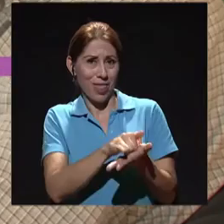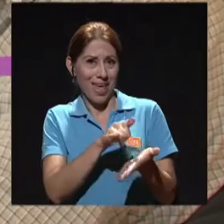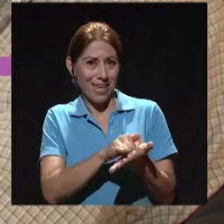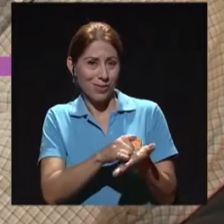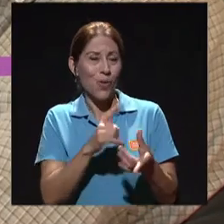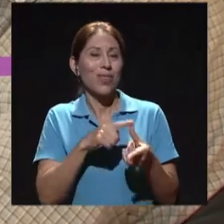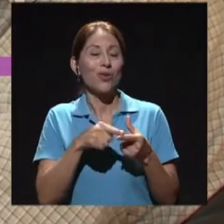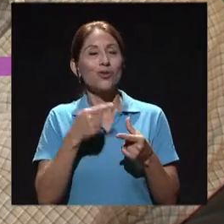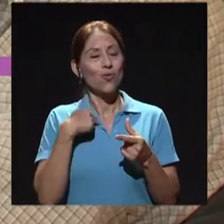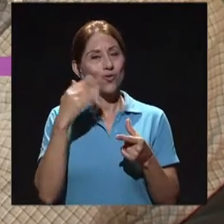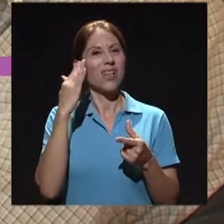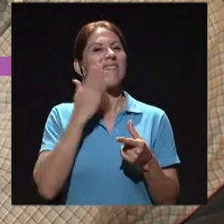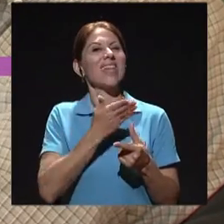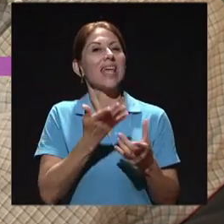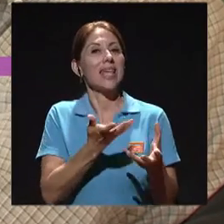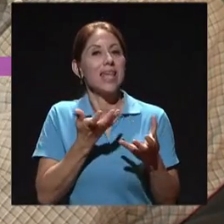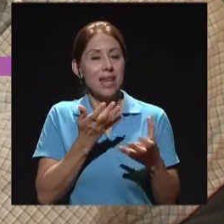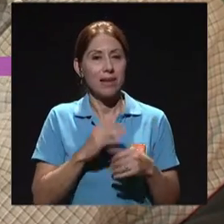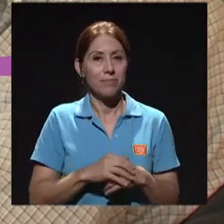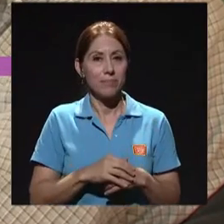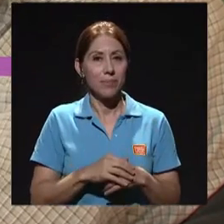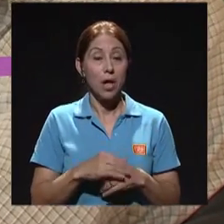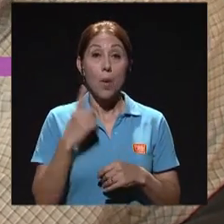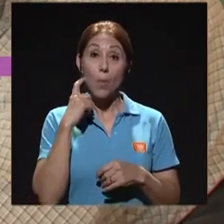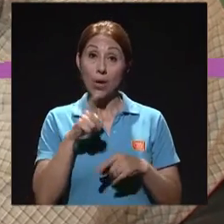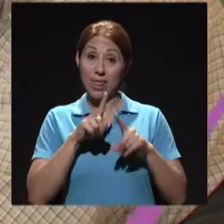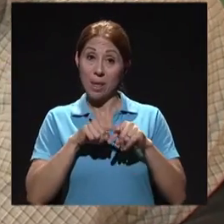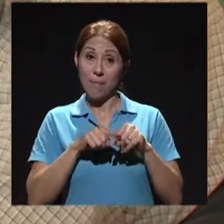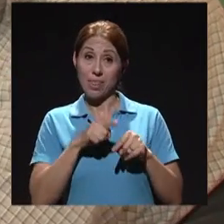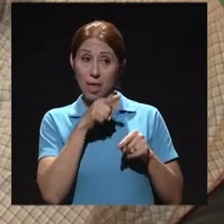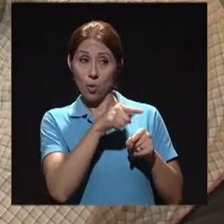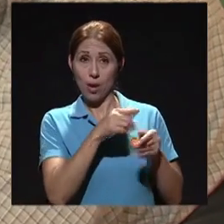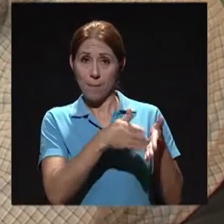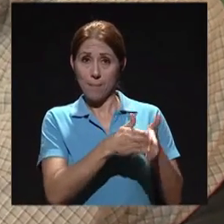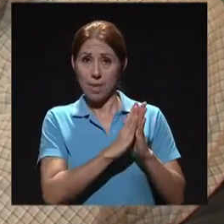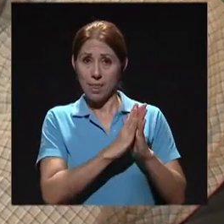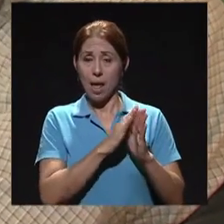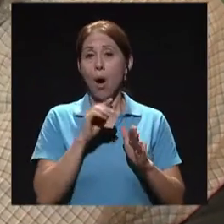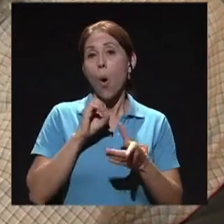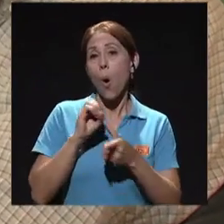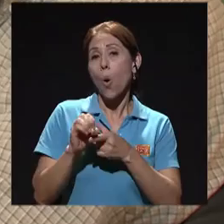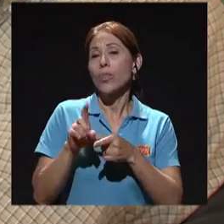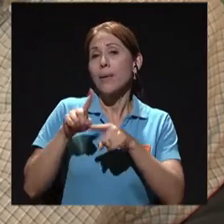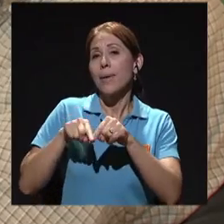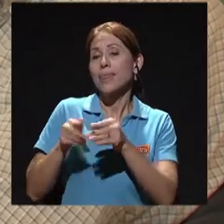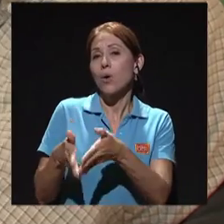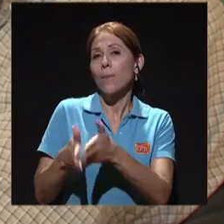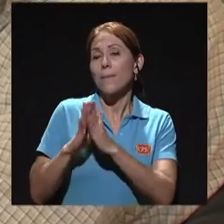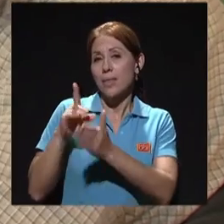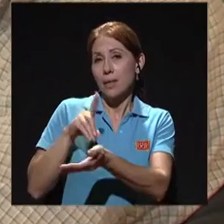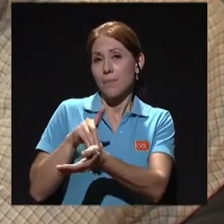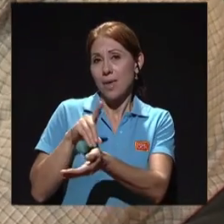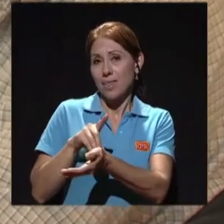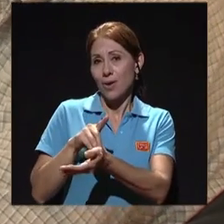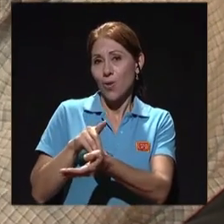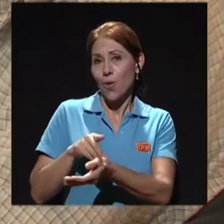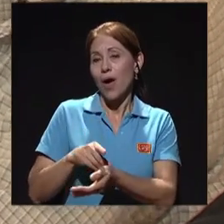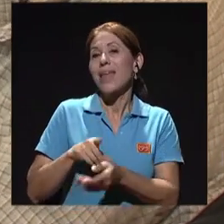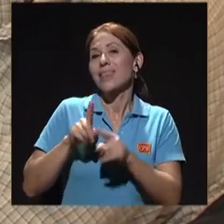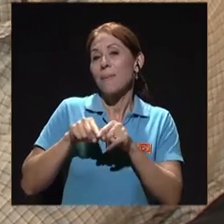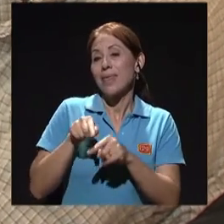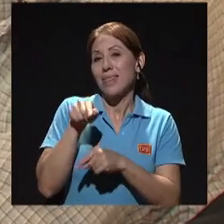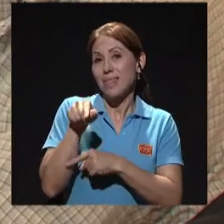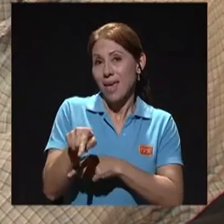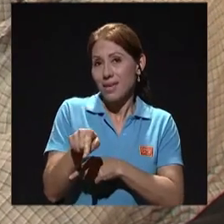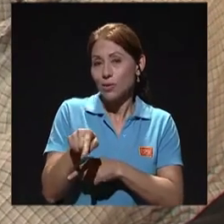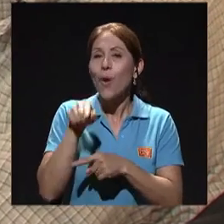dependiendo de lo que la persona solicite o el médico solicite, así va a ser el tipo de muestra de